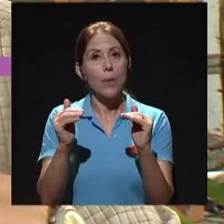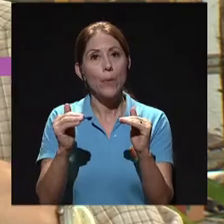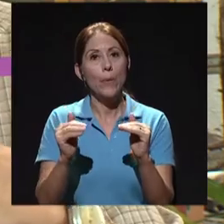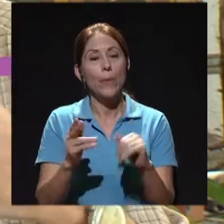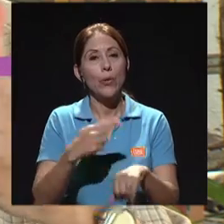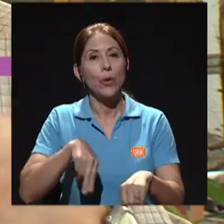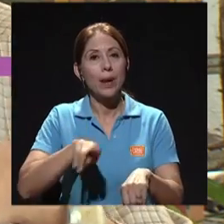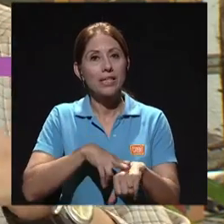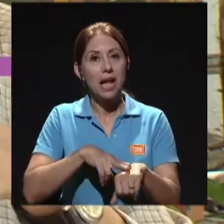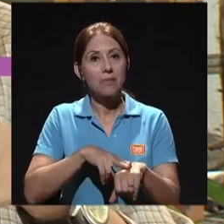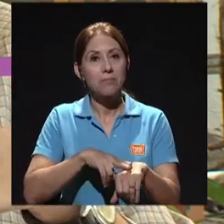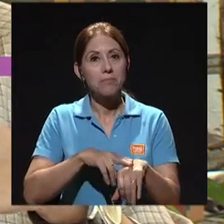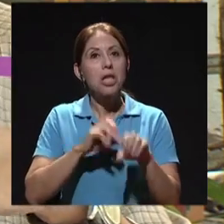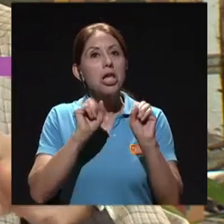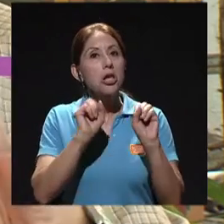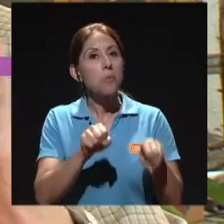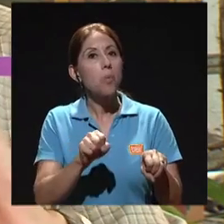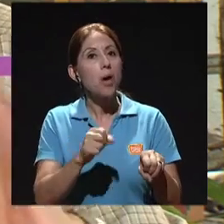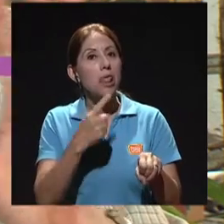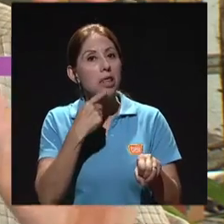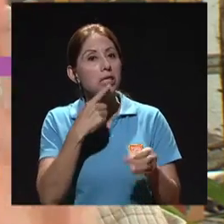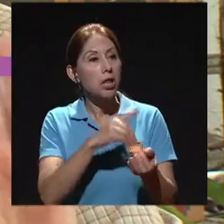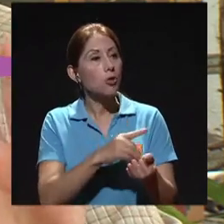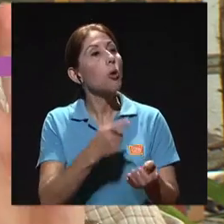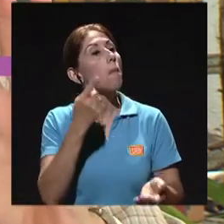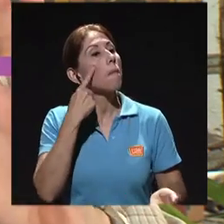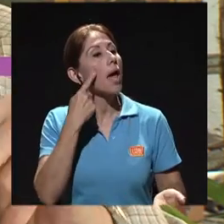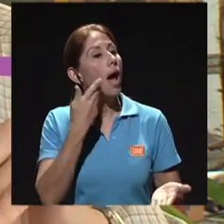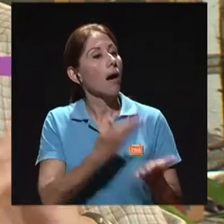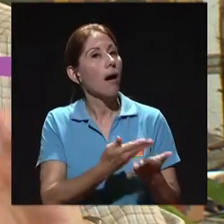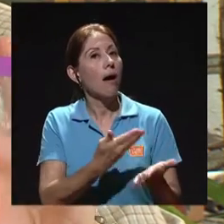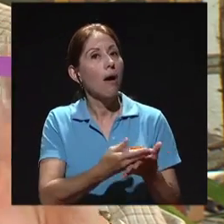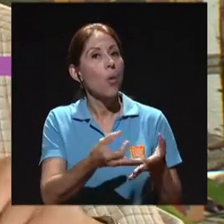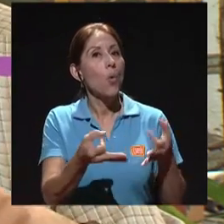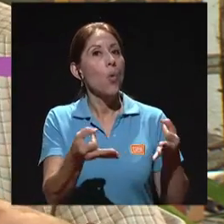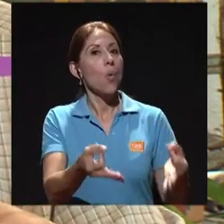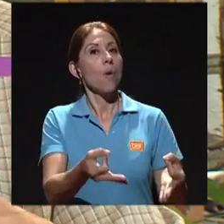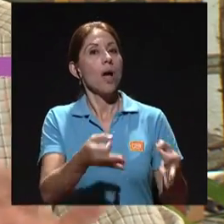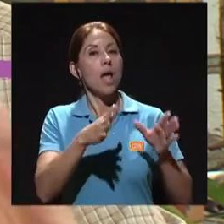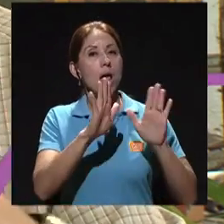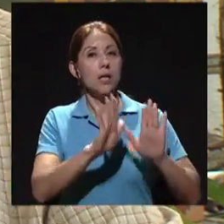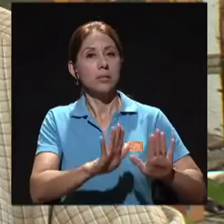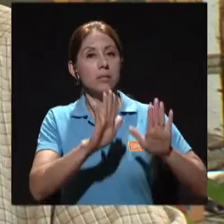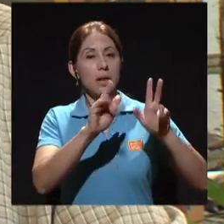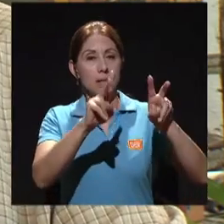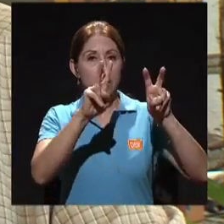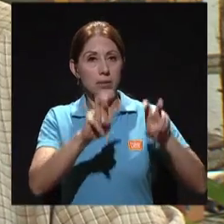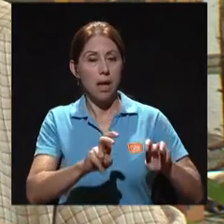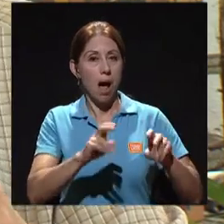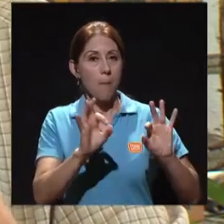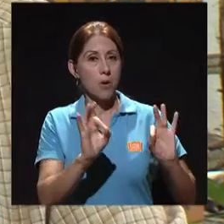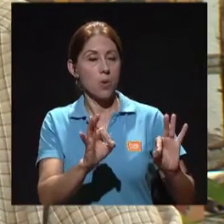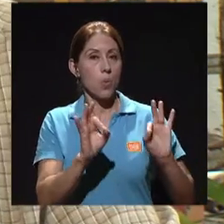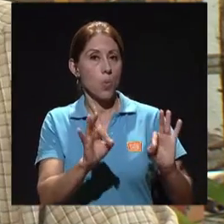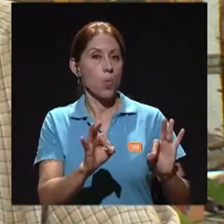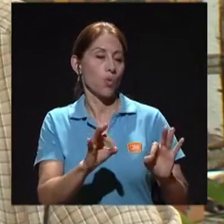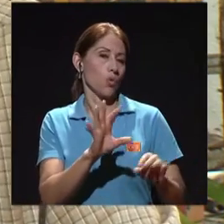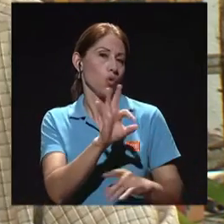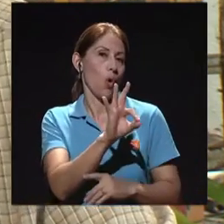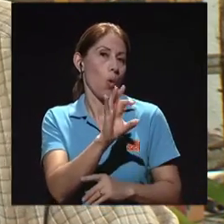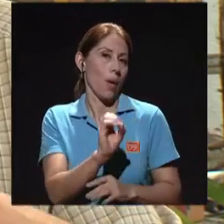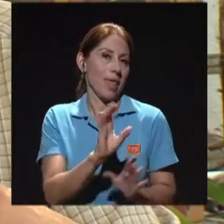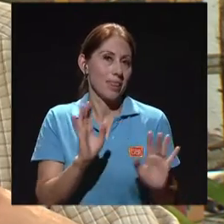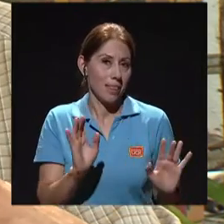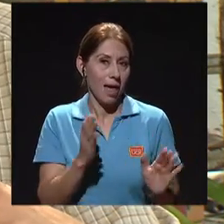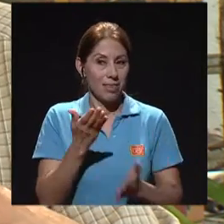laboratorio o llevarle el reporte al médico y decir, estoy bien, vea qué glucosa que tengo, en 90, ¿verdad?, cuando normalmente maneja